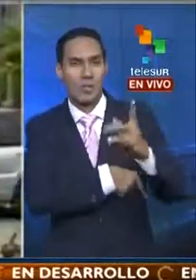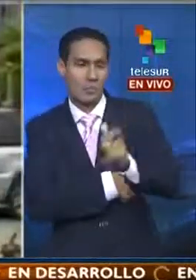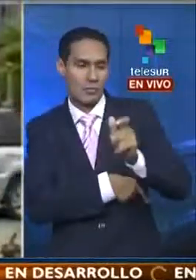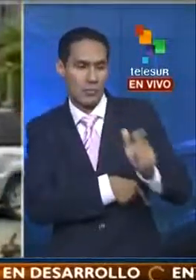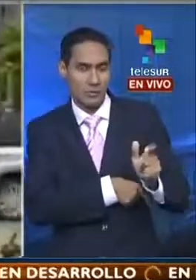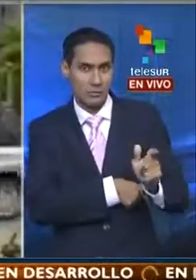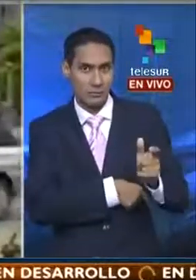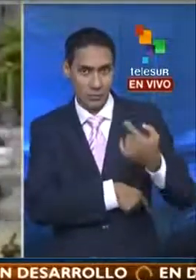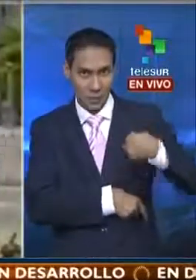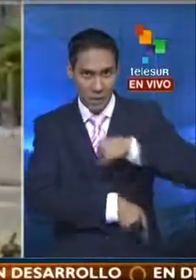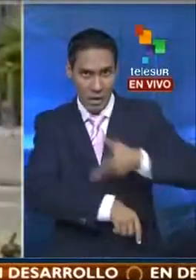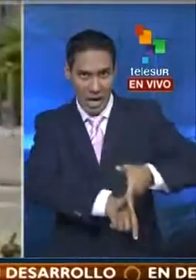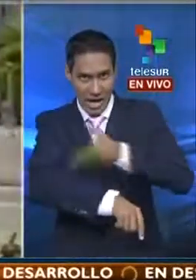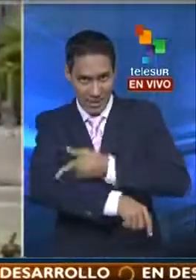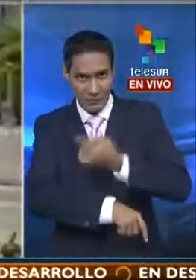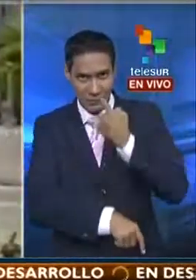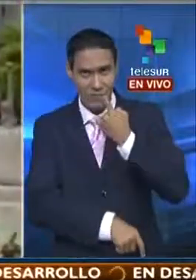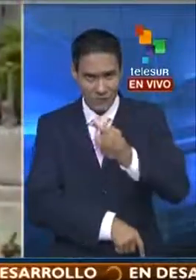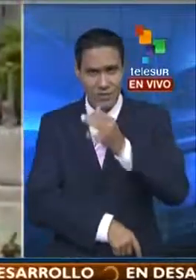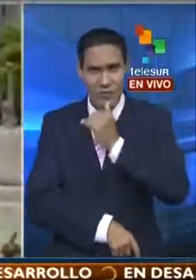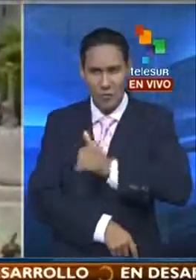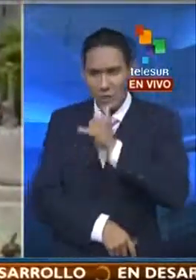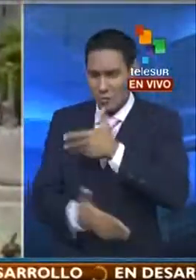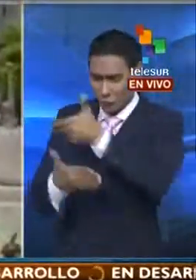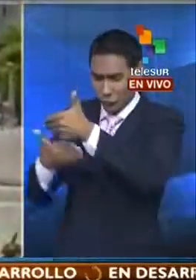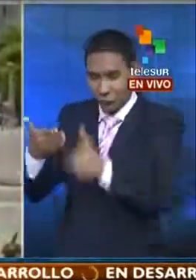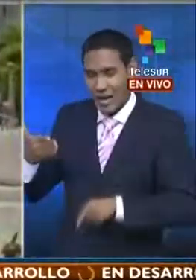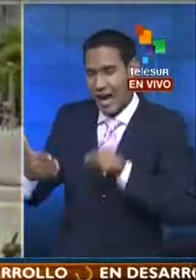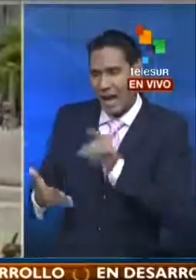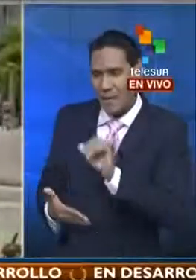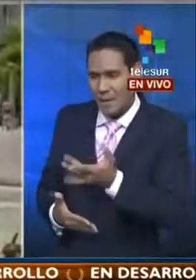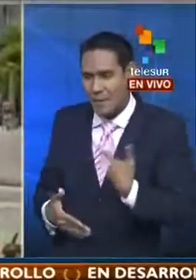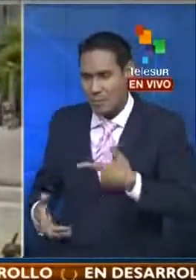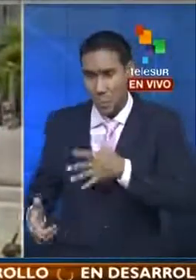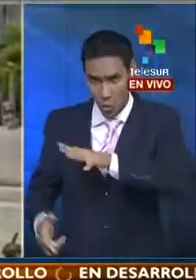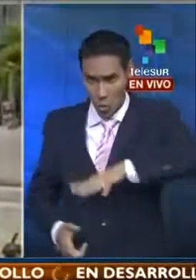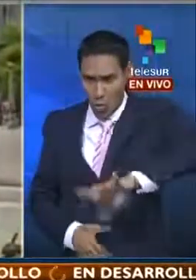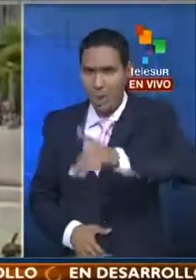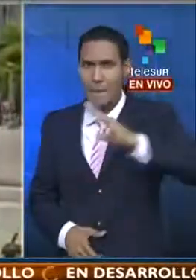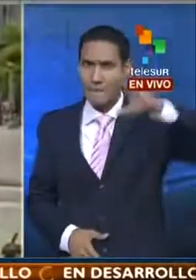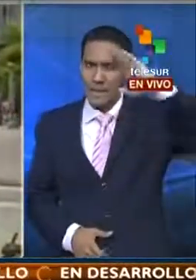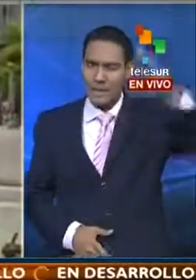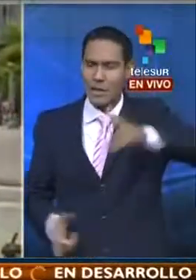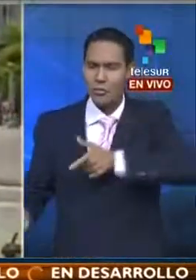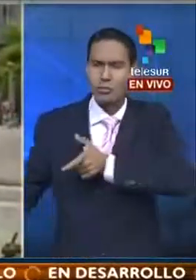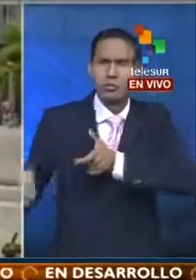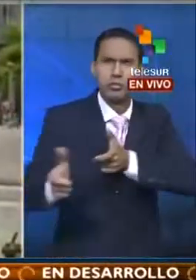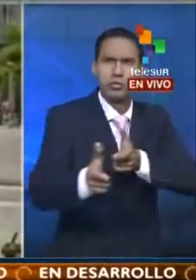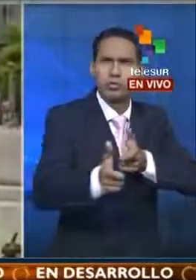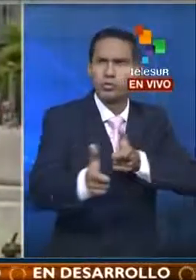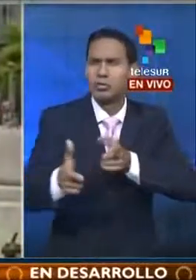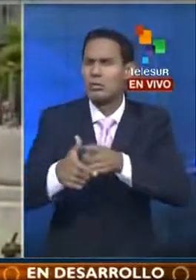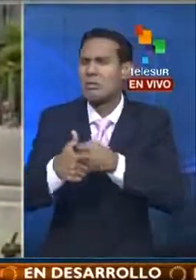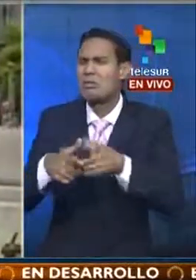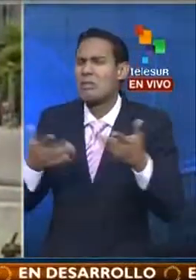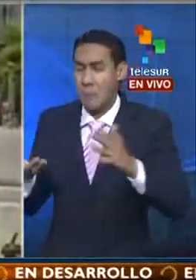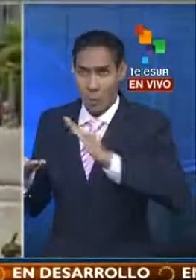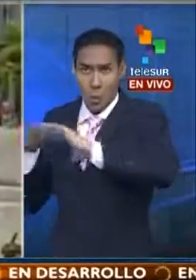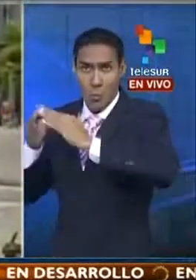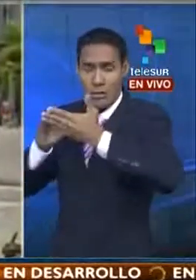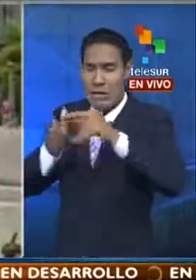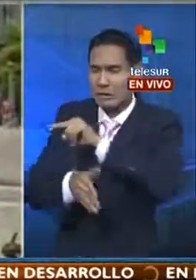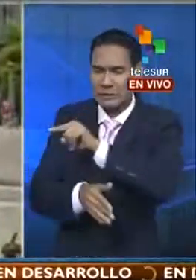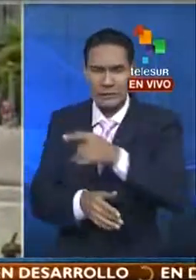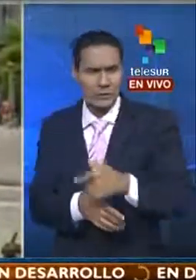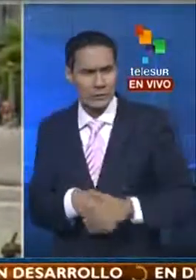como vimos en el informe anterior, las operaciones militares se están llevando aquí en la zona. Lo único que ha traído para estas humildes comunidades es